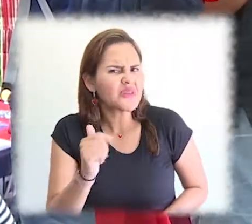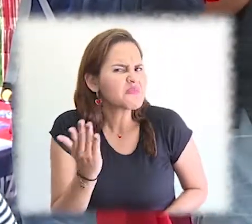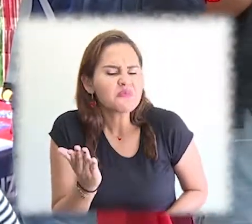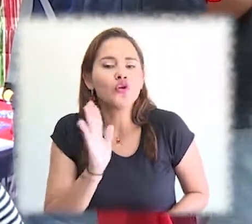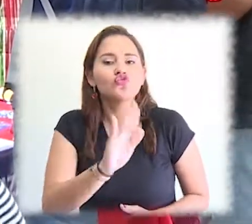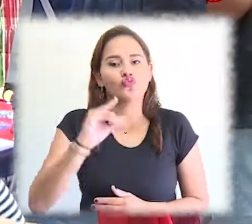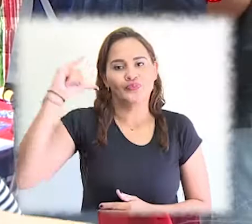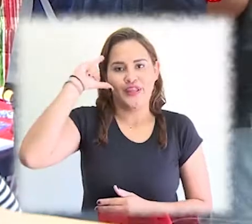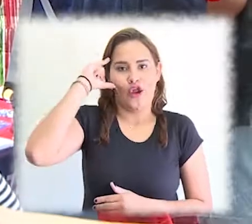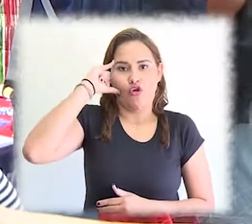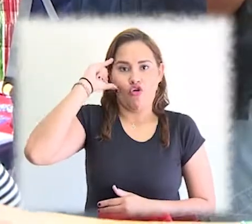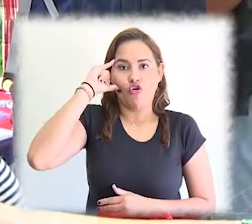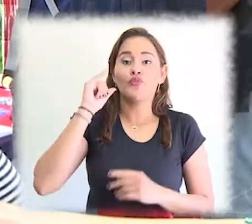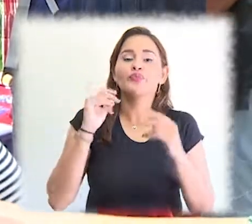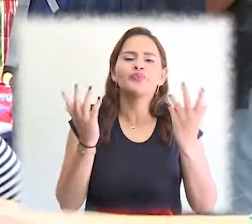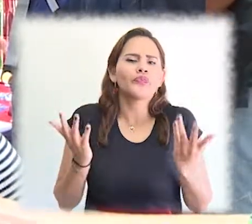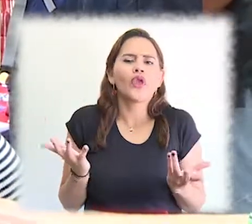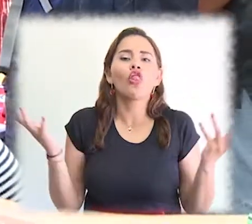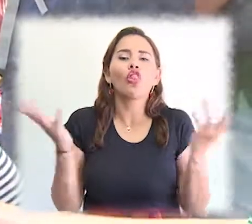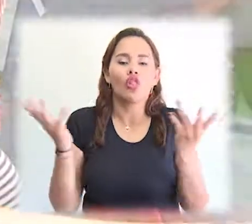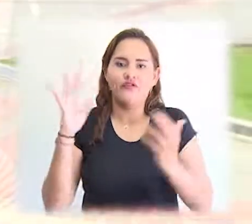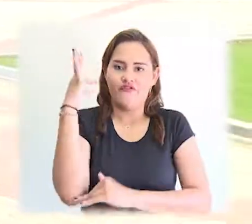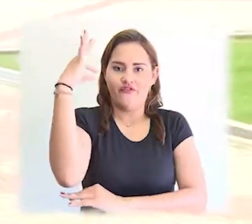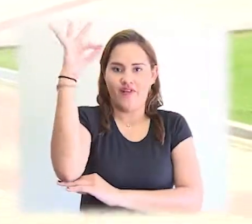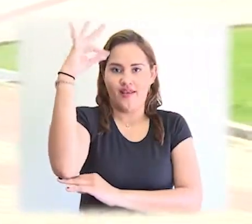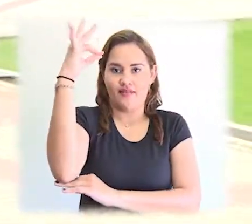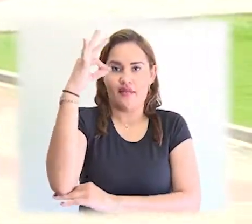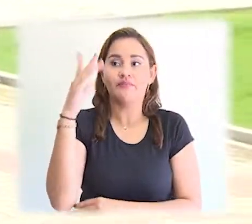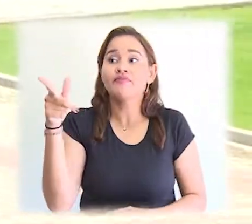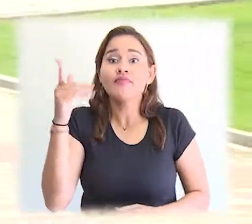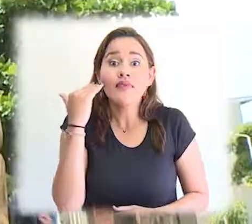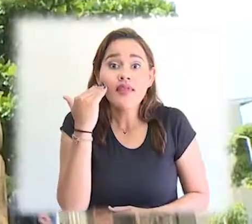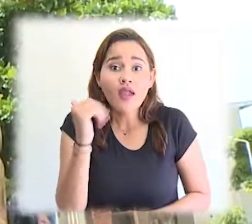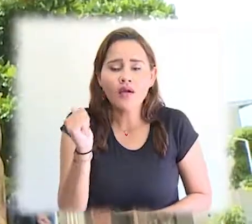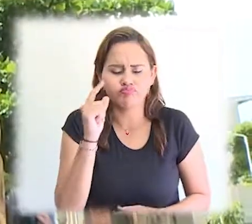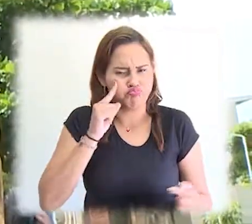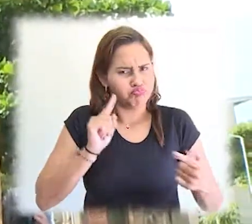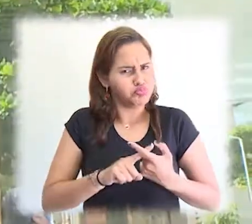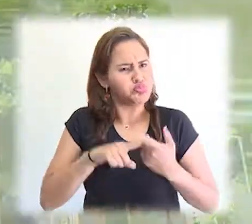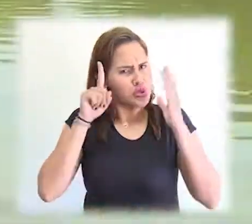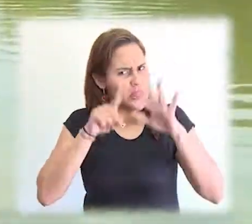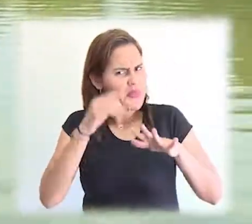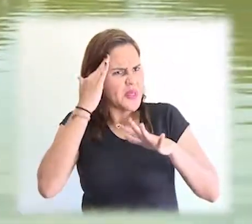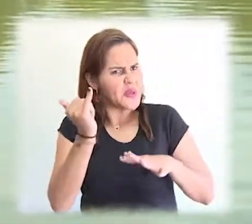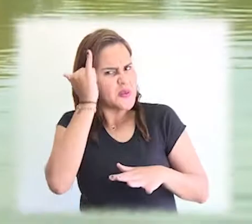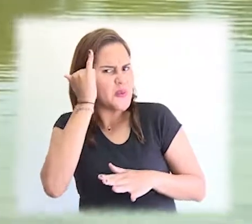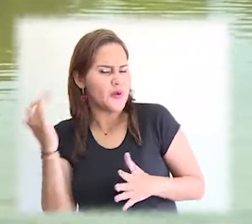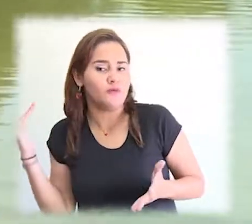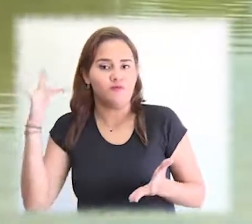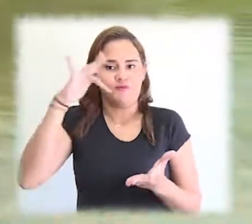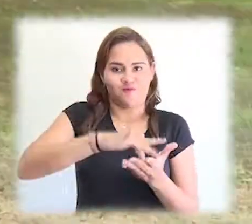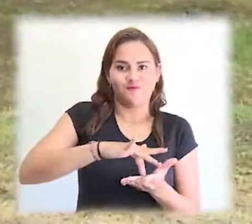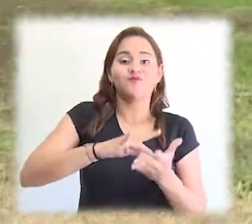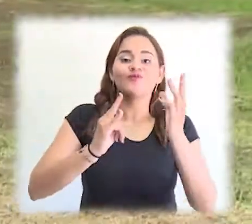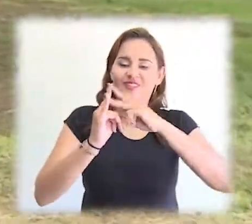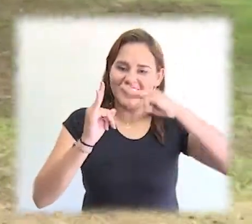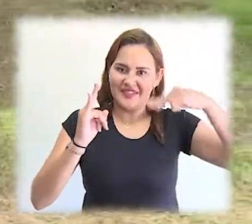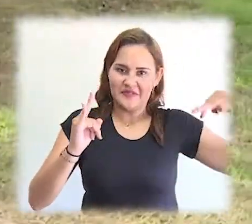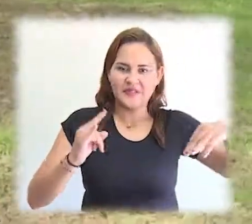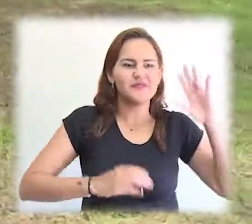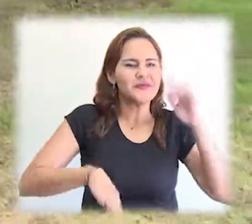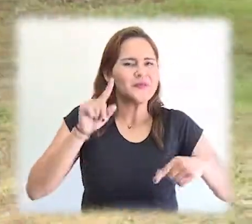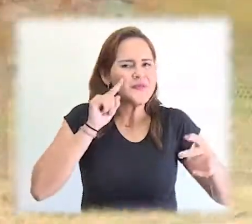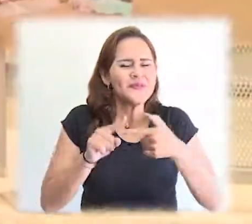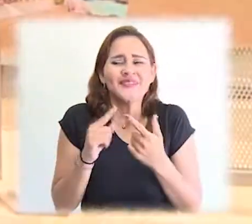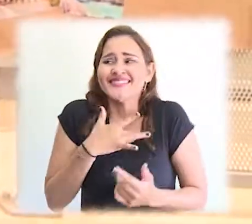intercambio en la Universidad del Magdalena. Lila Prigeloud es una estudiante del programa de psicología en la Universidad de Nantes en